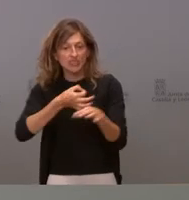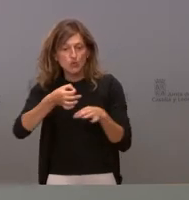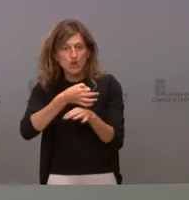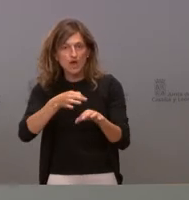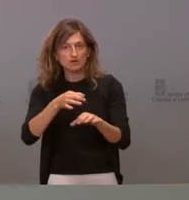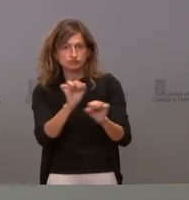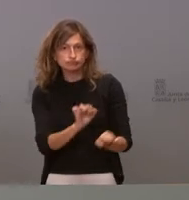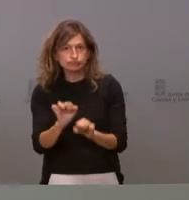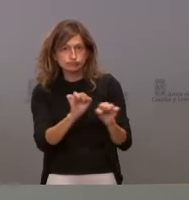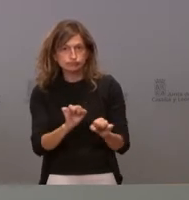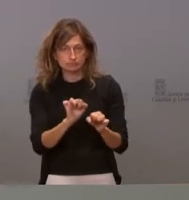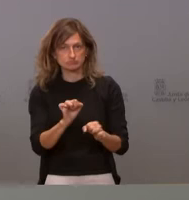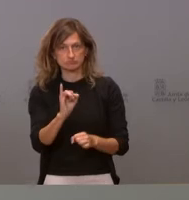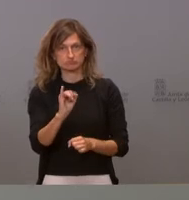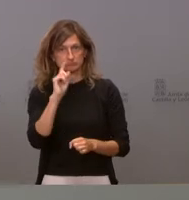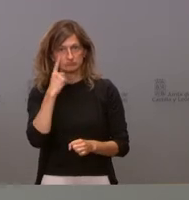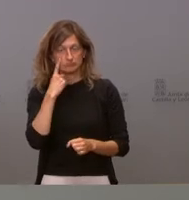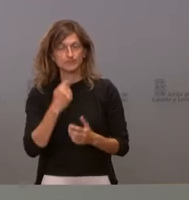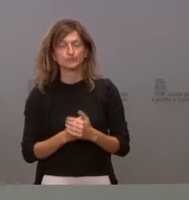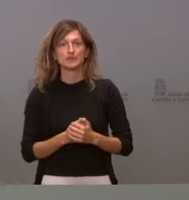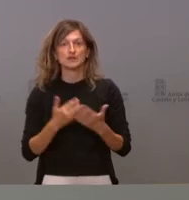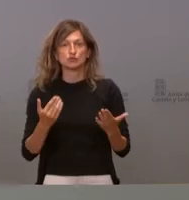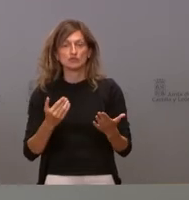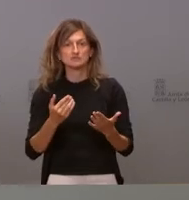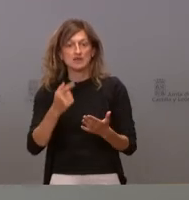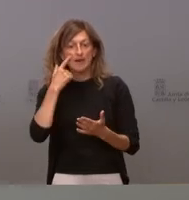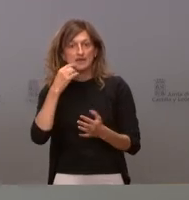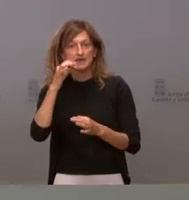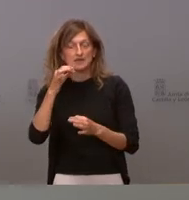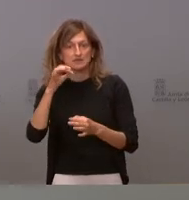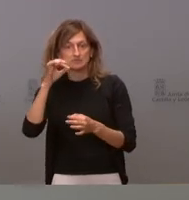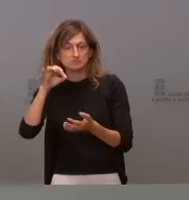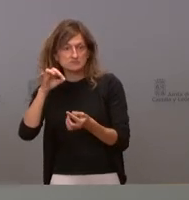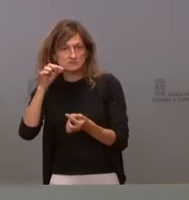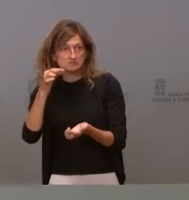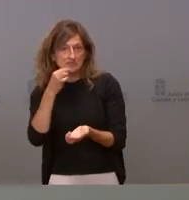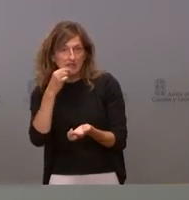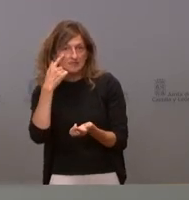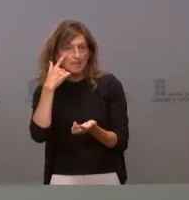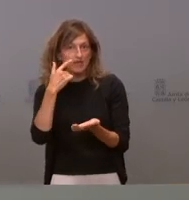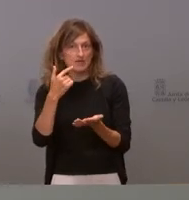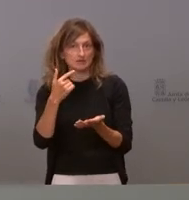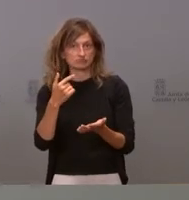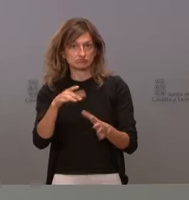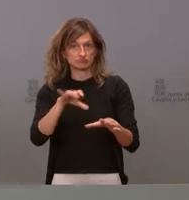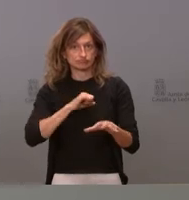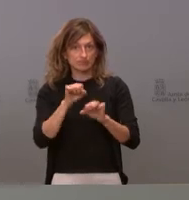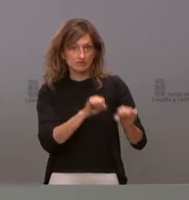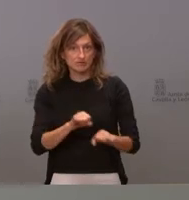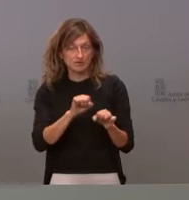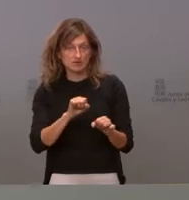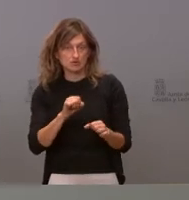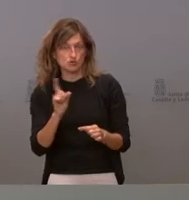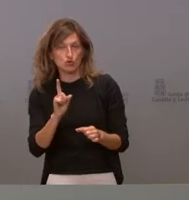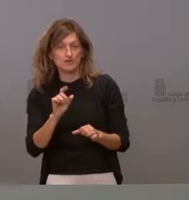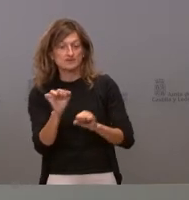tanto, no es cuestión de hacer test para ver si tienes anticuerpos porque eso no refleja cuál es tu grado de